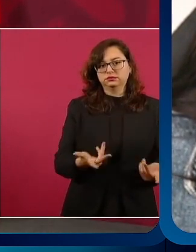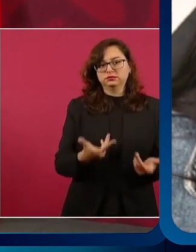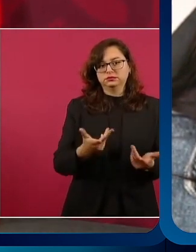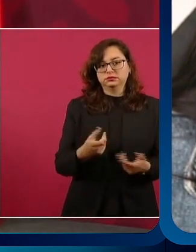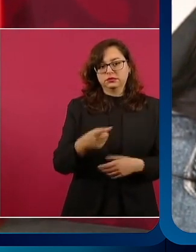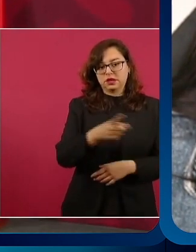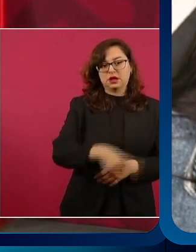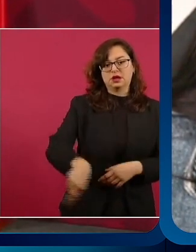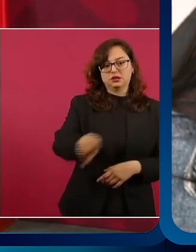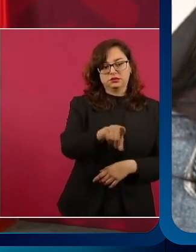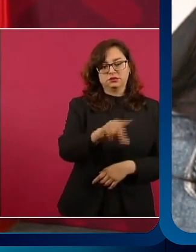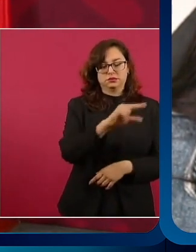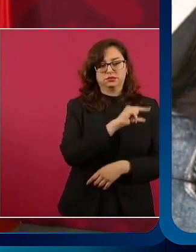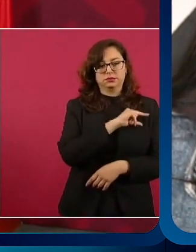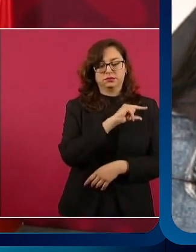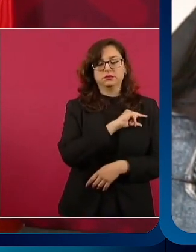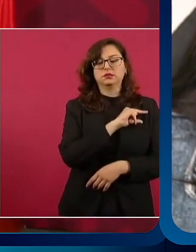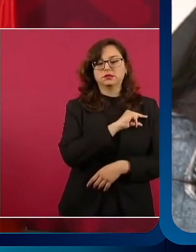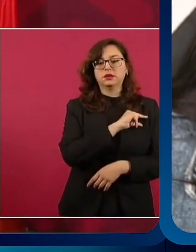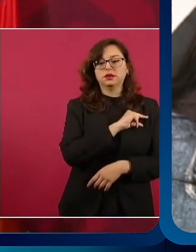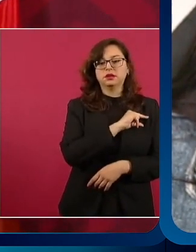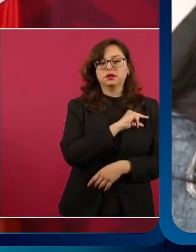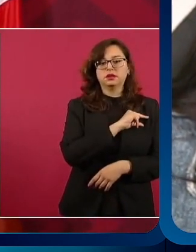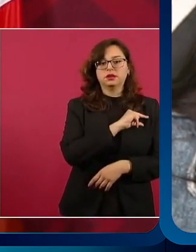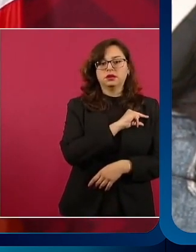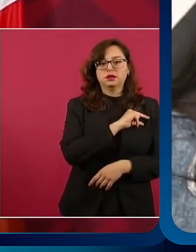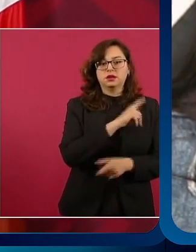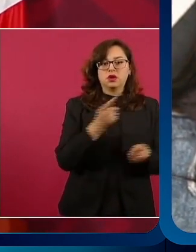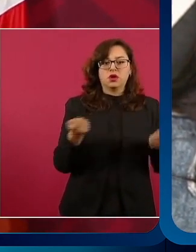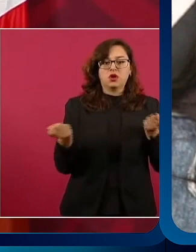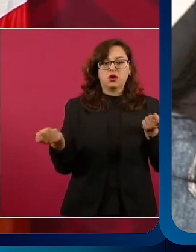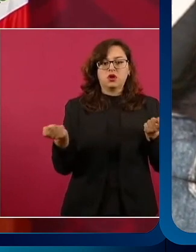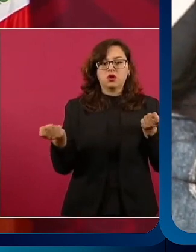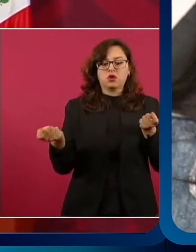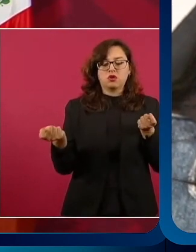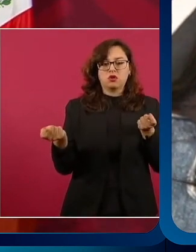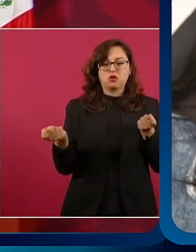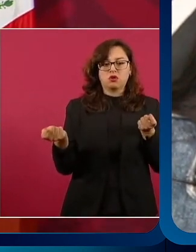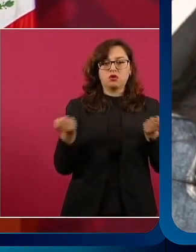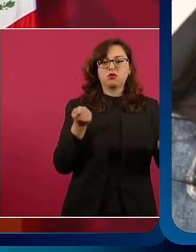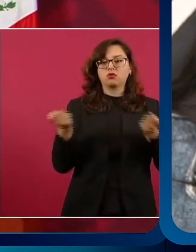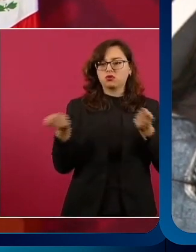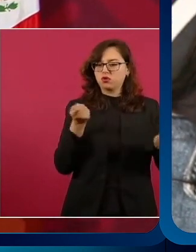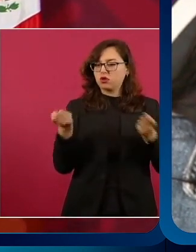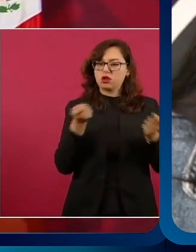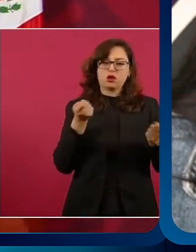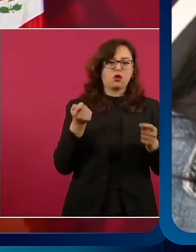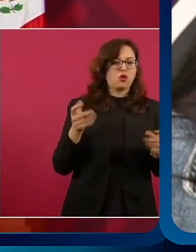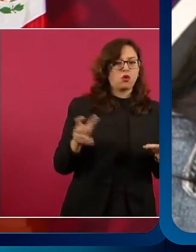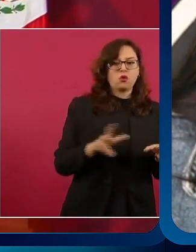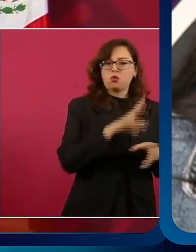privada predominara,